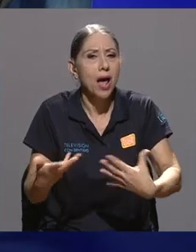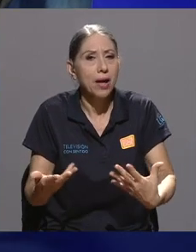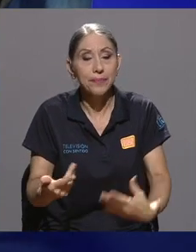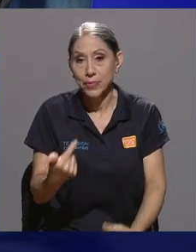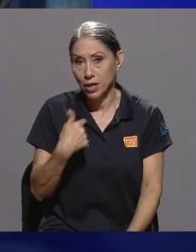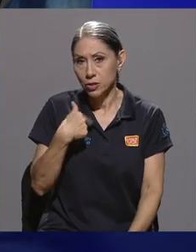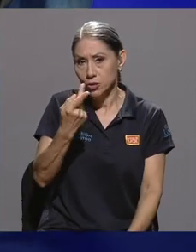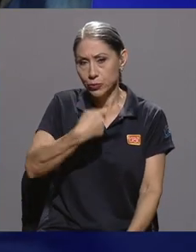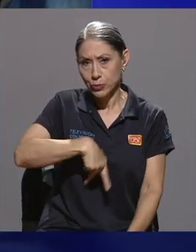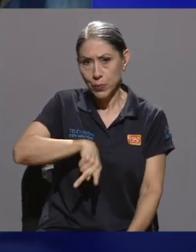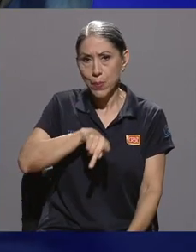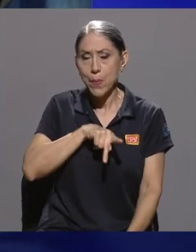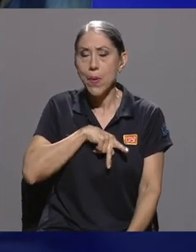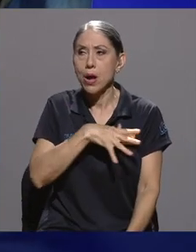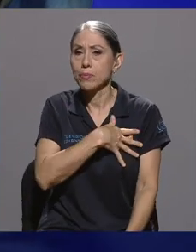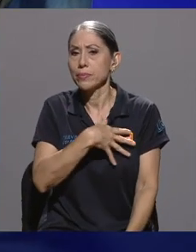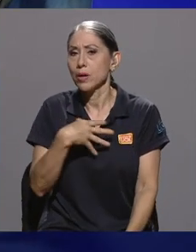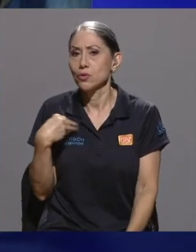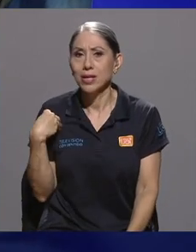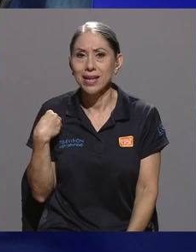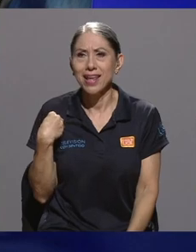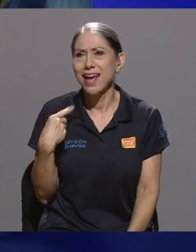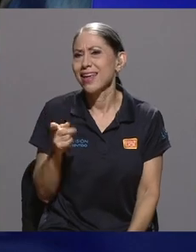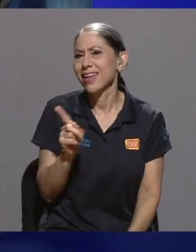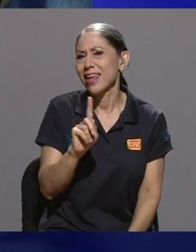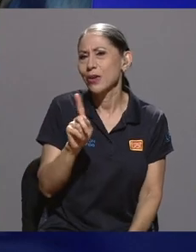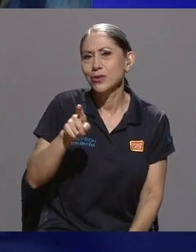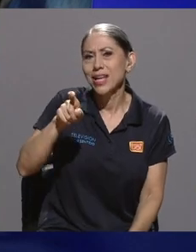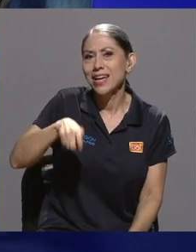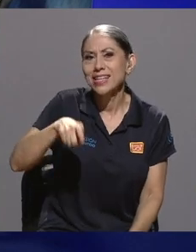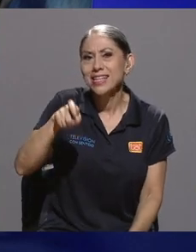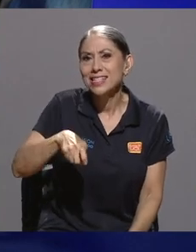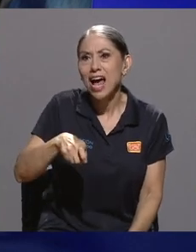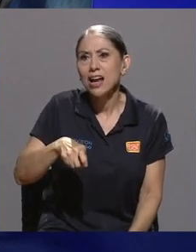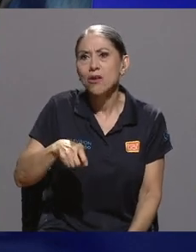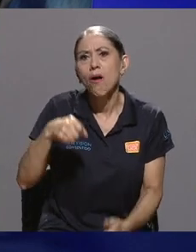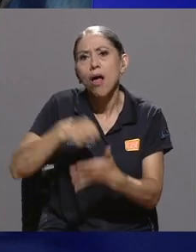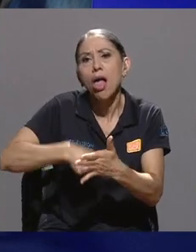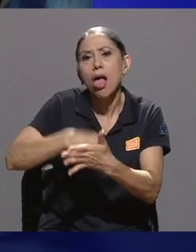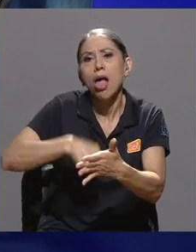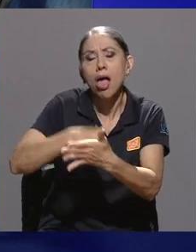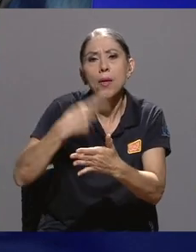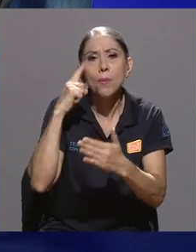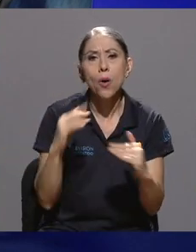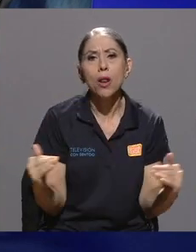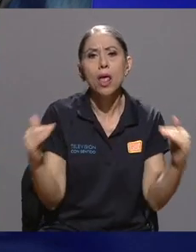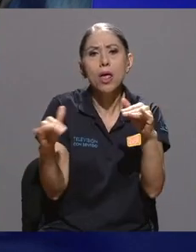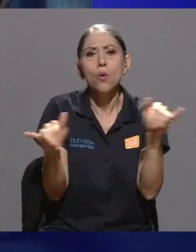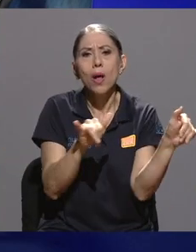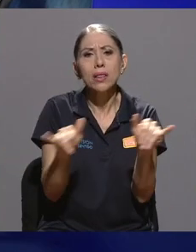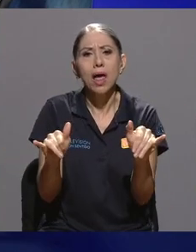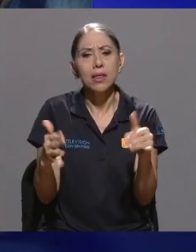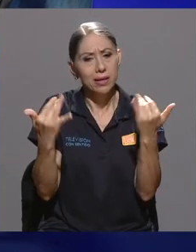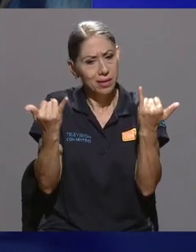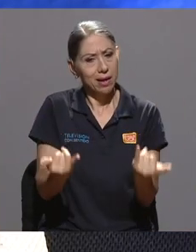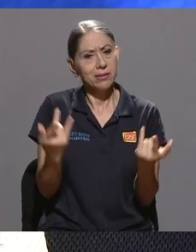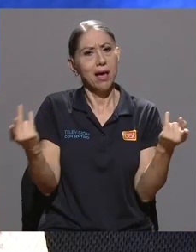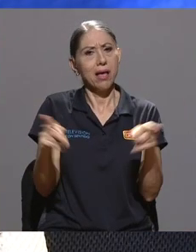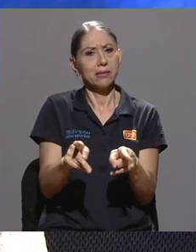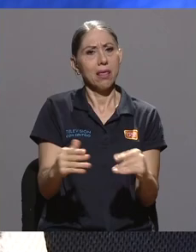personalmente me gustaría que no sea necesaria que se busque la igualdad, ¿no? Que si no, que la igualdad ya se dé.